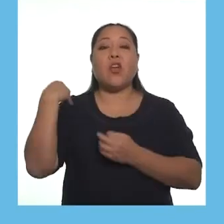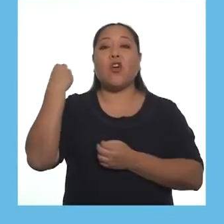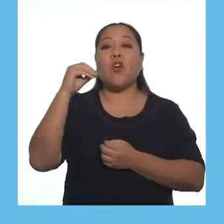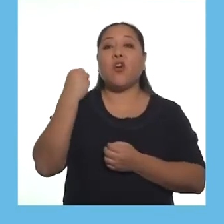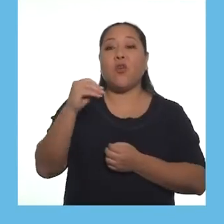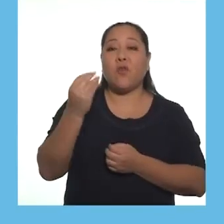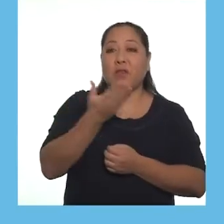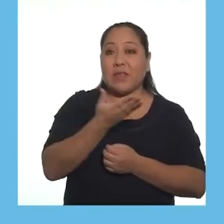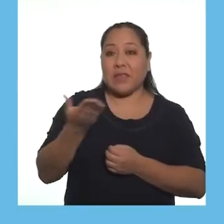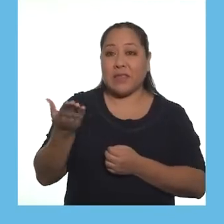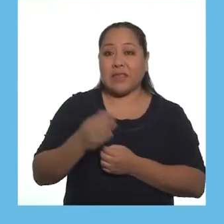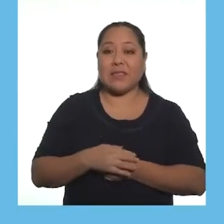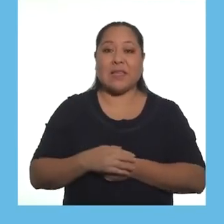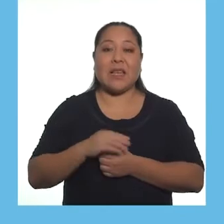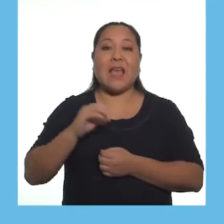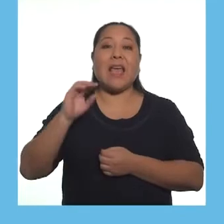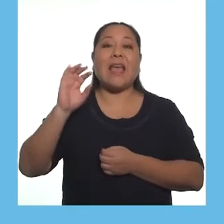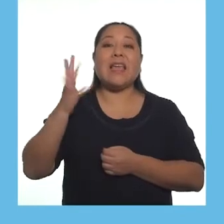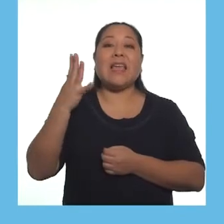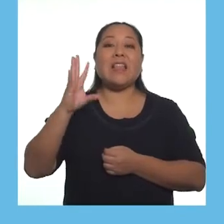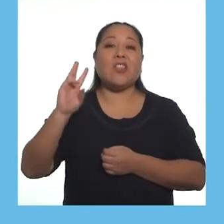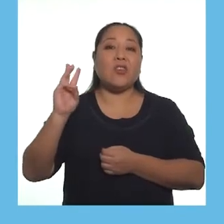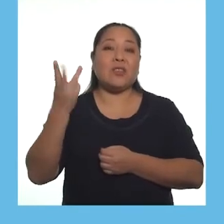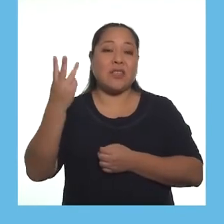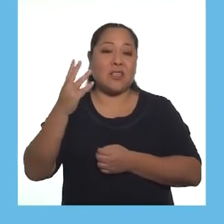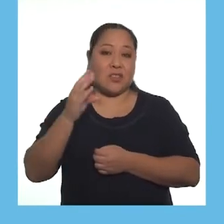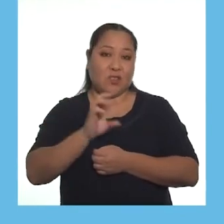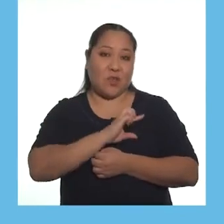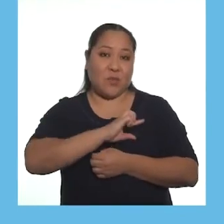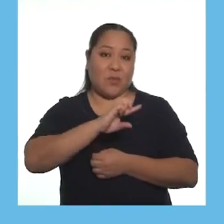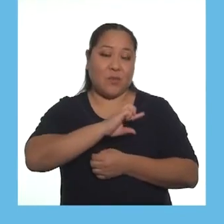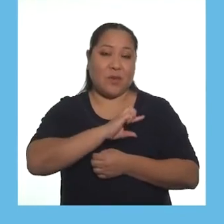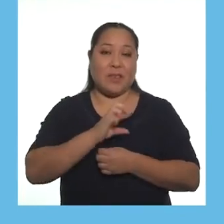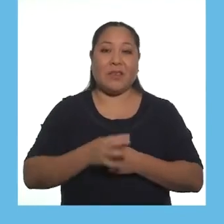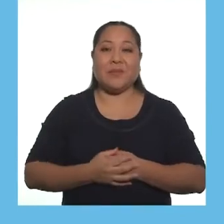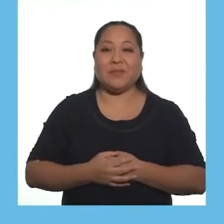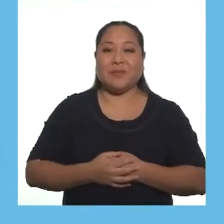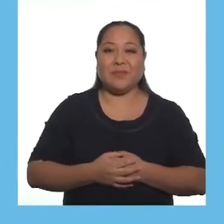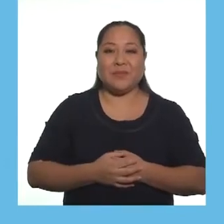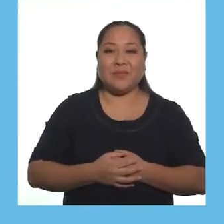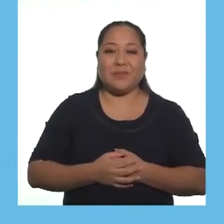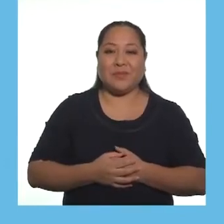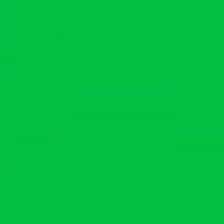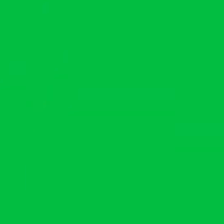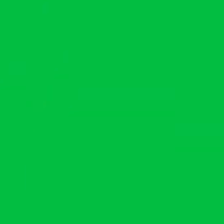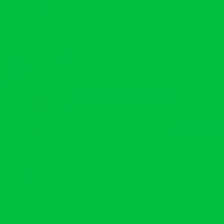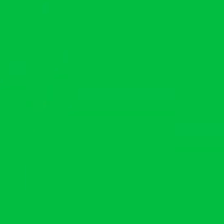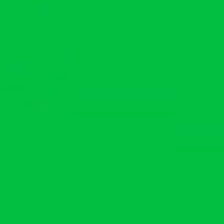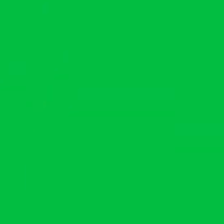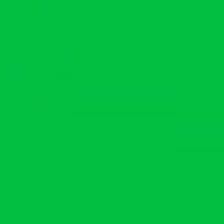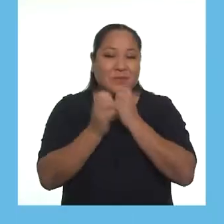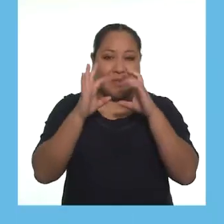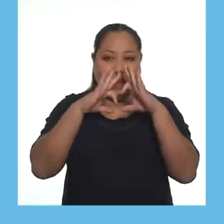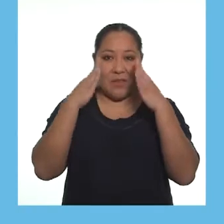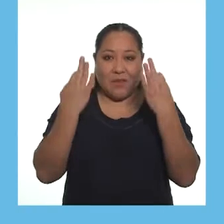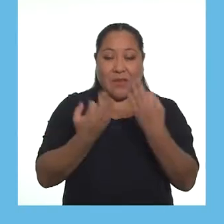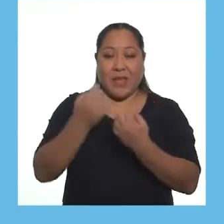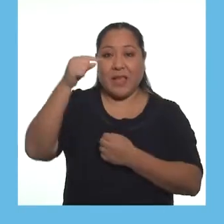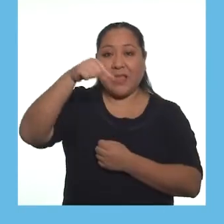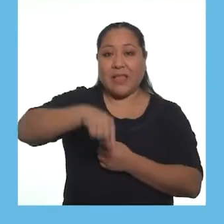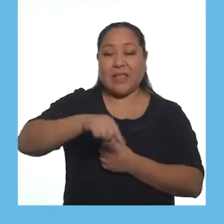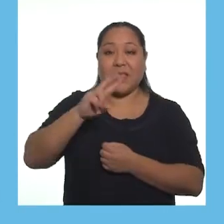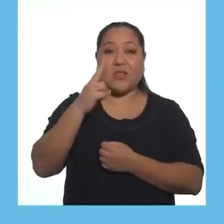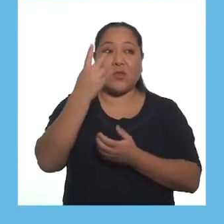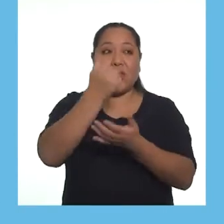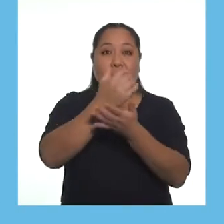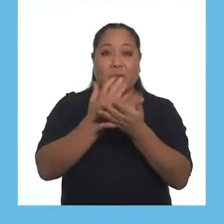para las familias de adolescentes y jóvenes de quinto y sexto grado de primaria Queridas